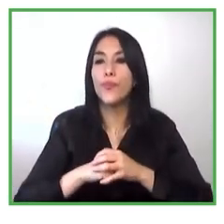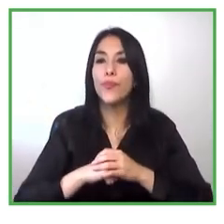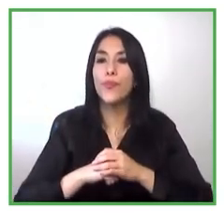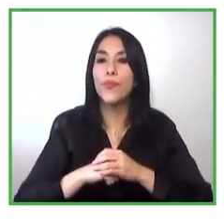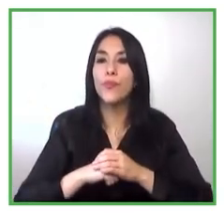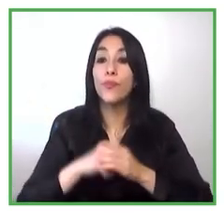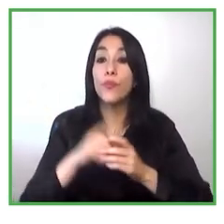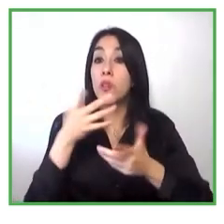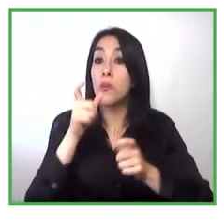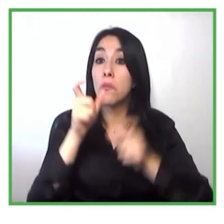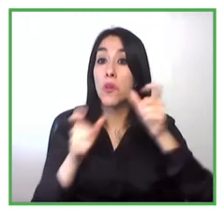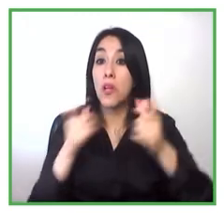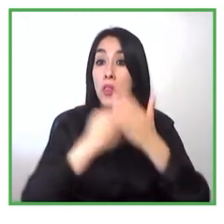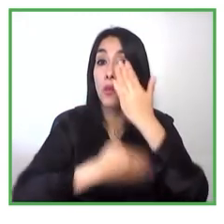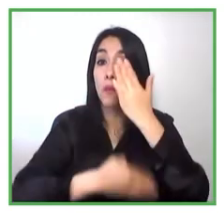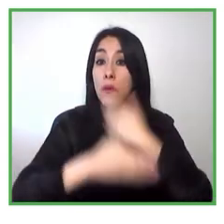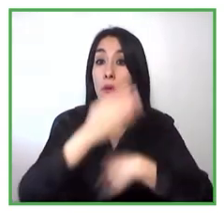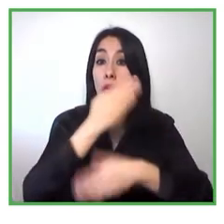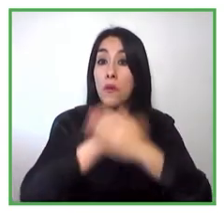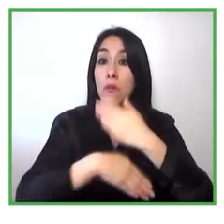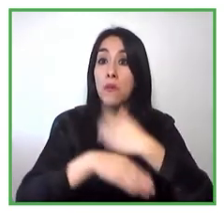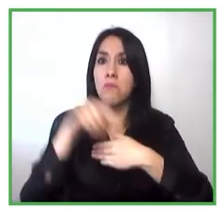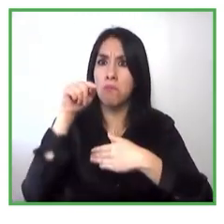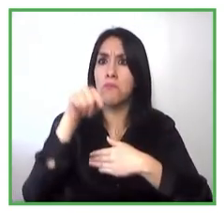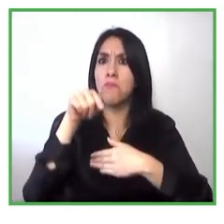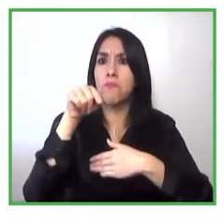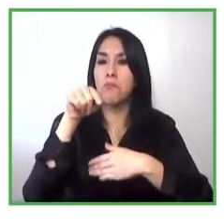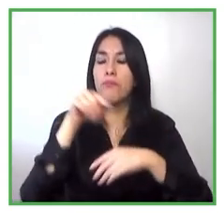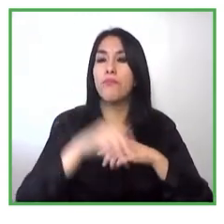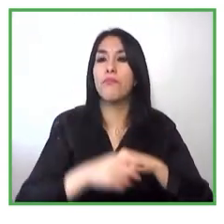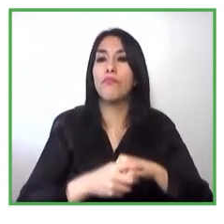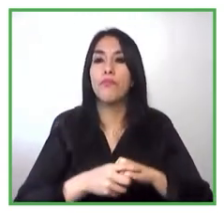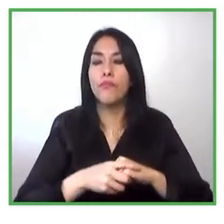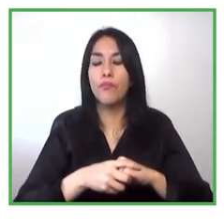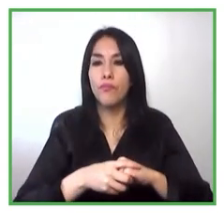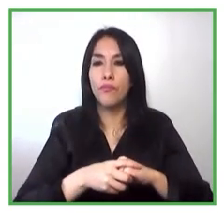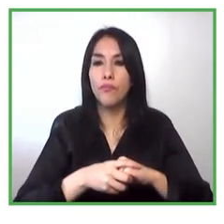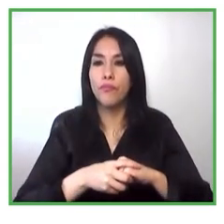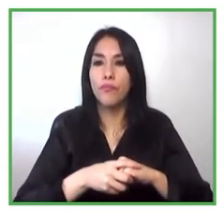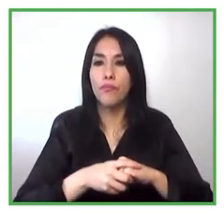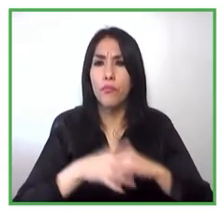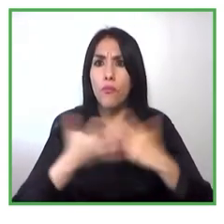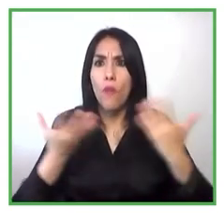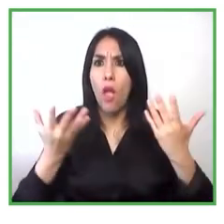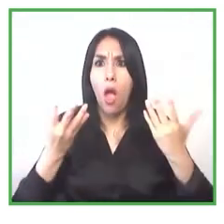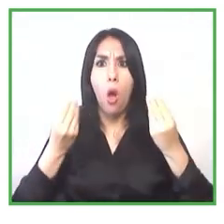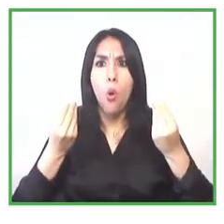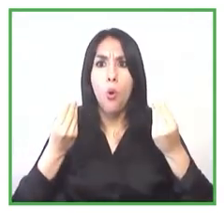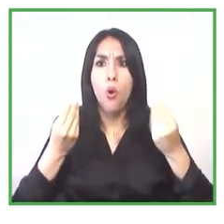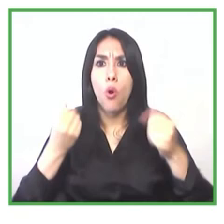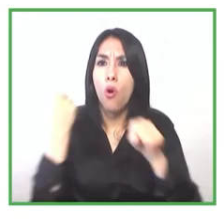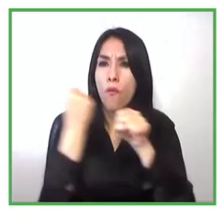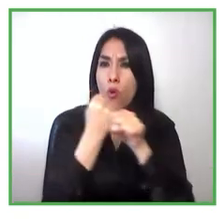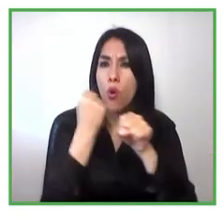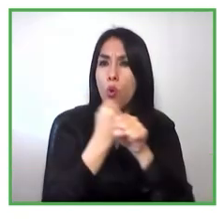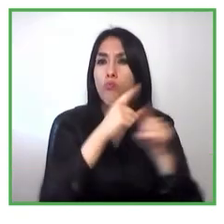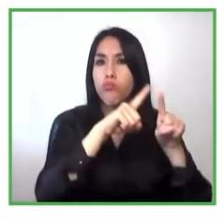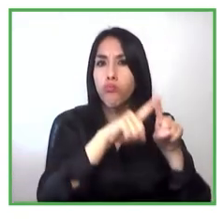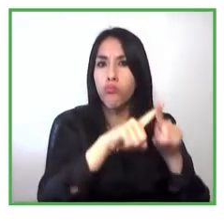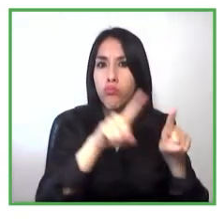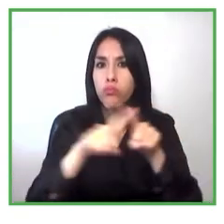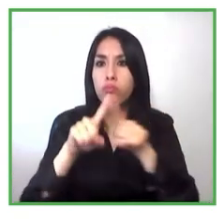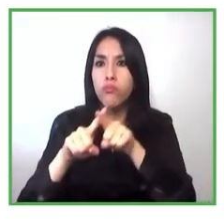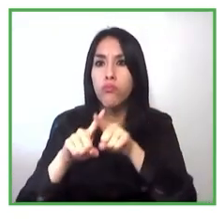envuelven se envuelven de tres maneras primero que todo hemos creado